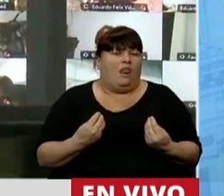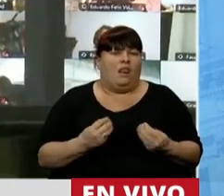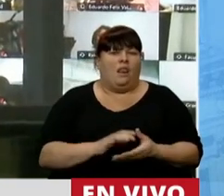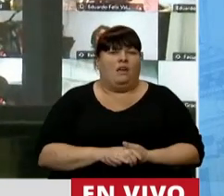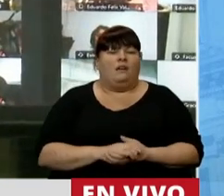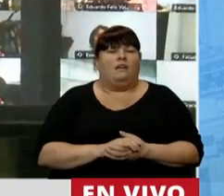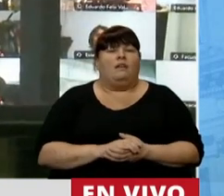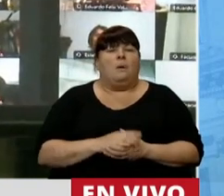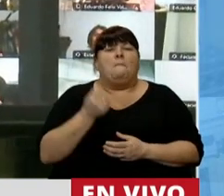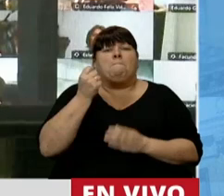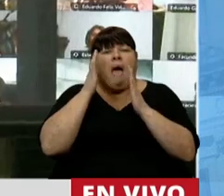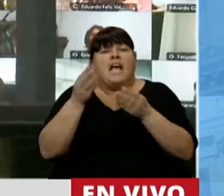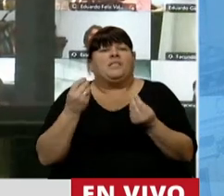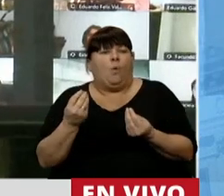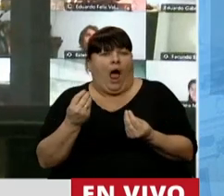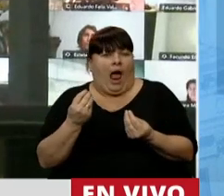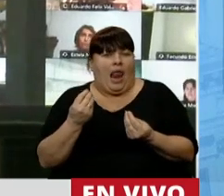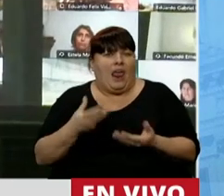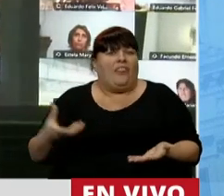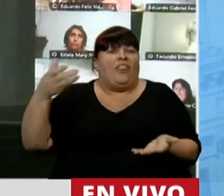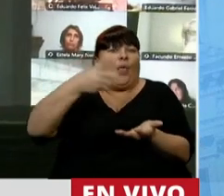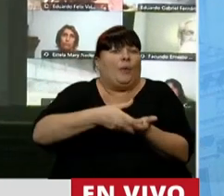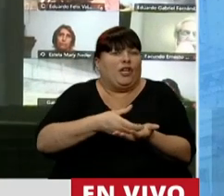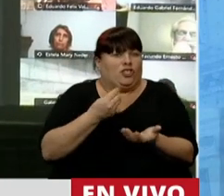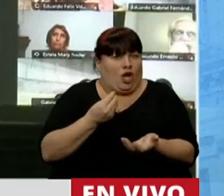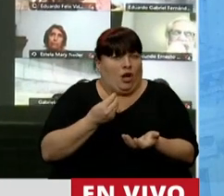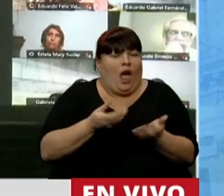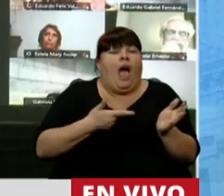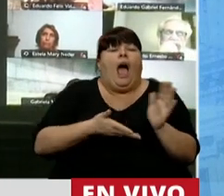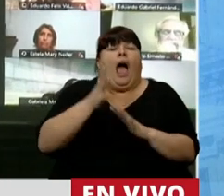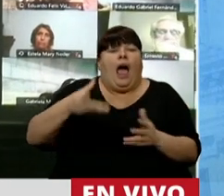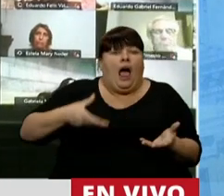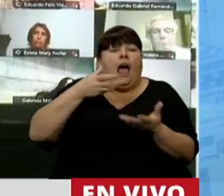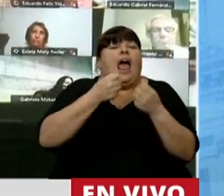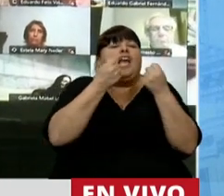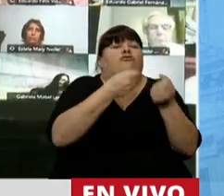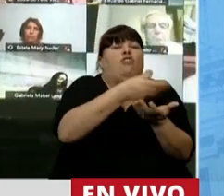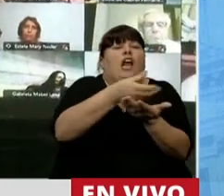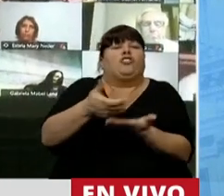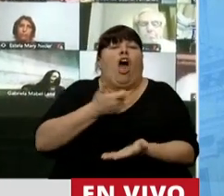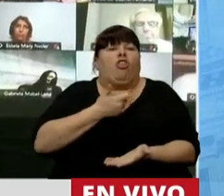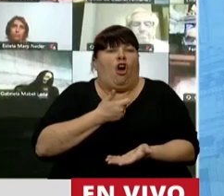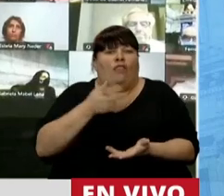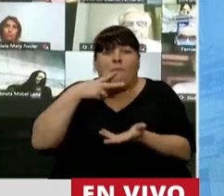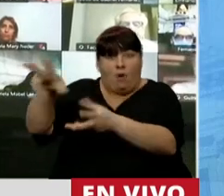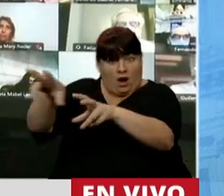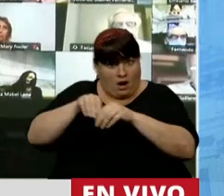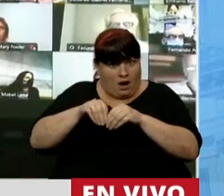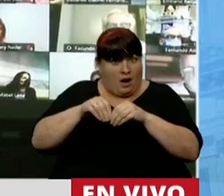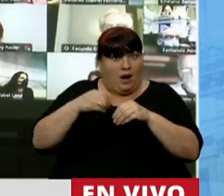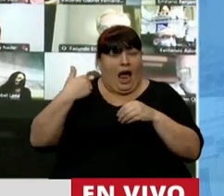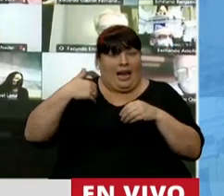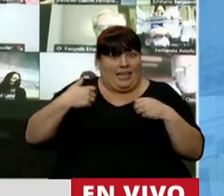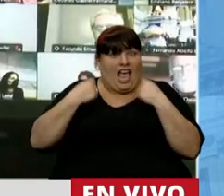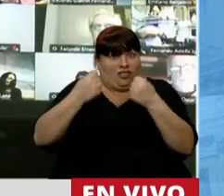¿Qué vamos a priorizar en la inversión? ¿A dónde vamos a poner el esfuerzo tributario de los